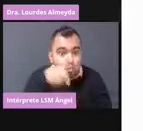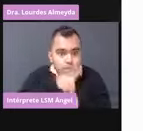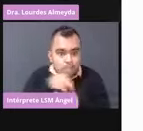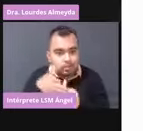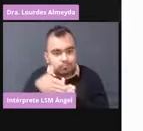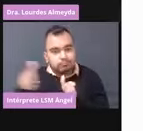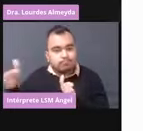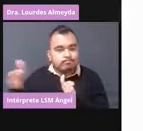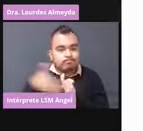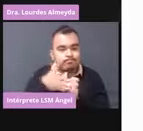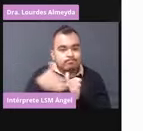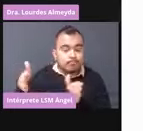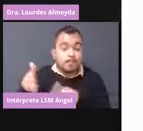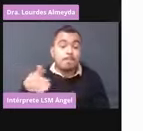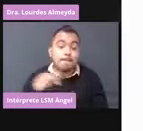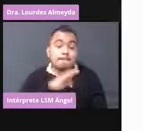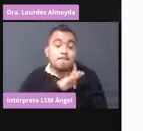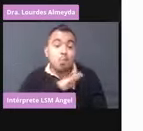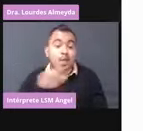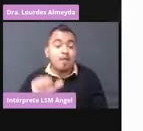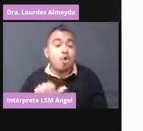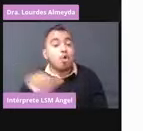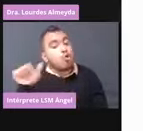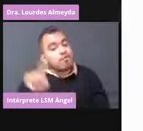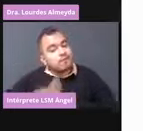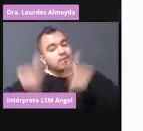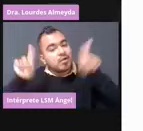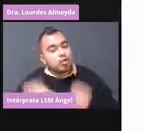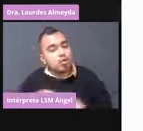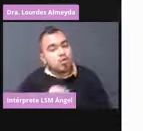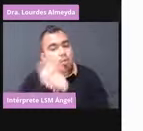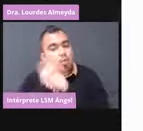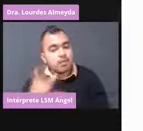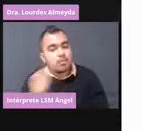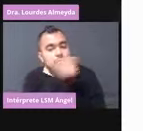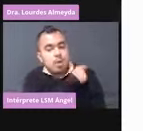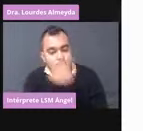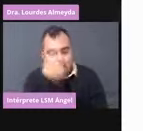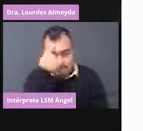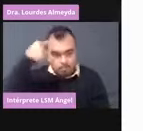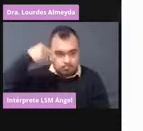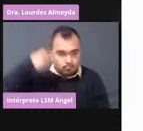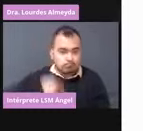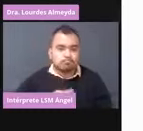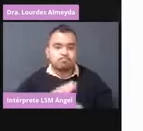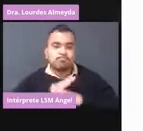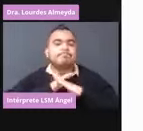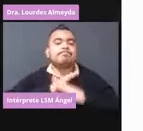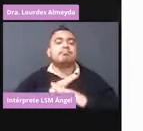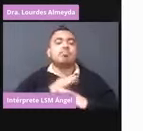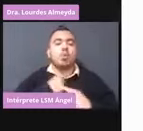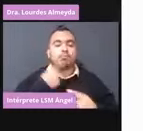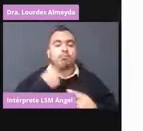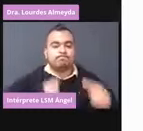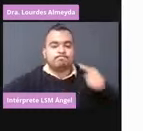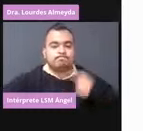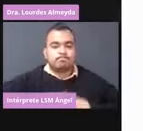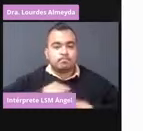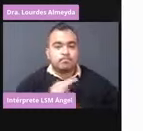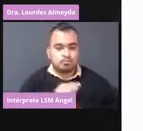vacuna va a intercambiar con el sistema inmune del organismo para producir la inmunidad. La próxima.